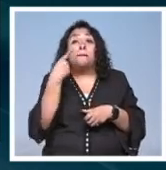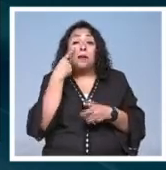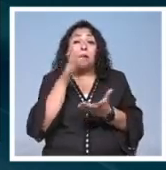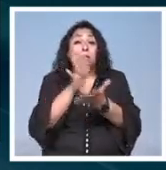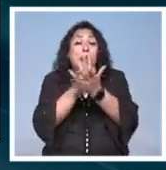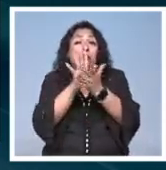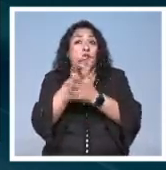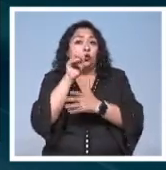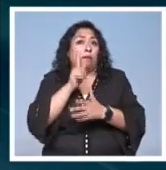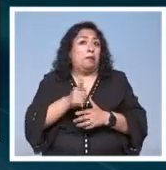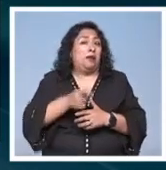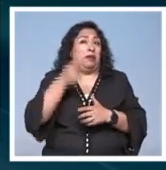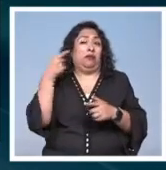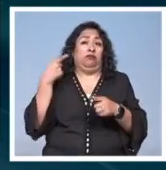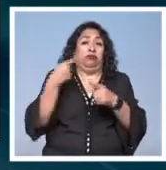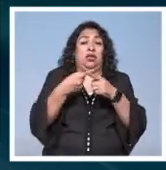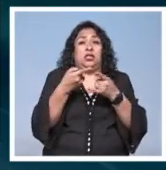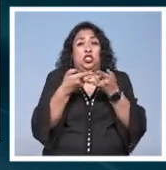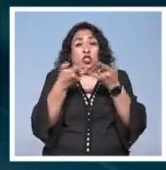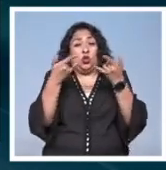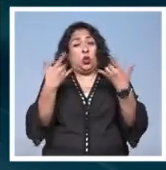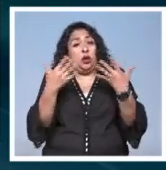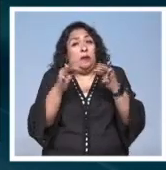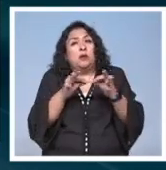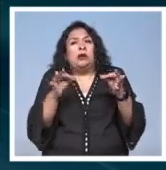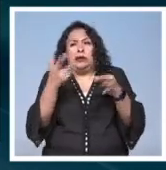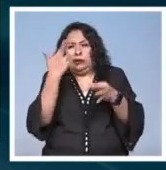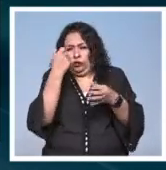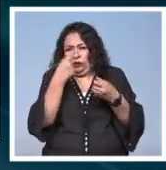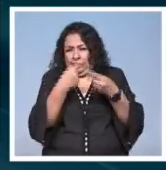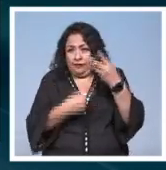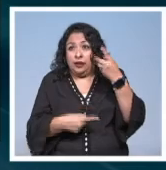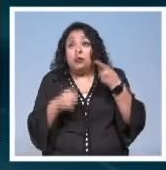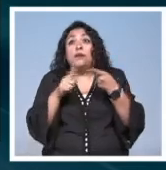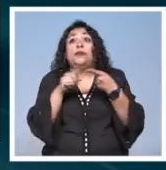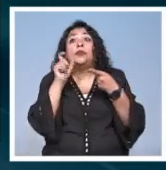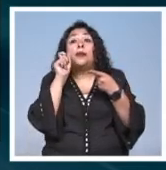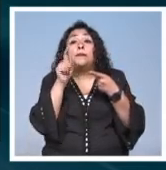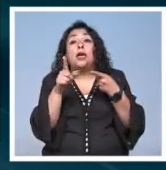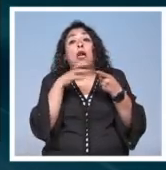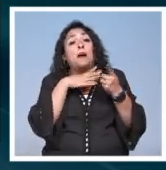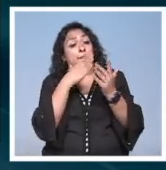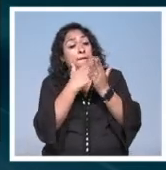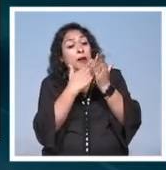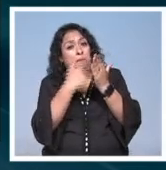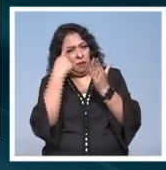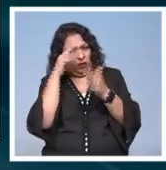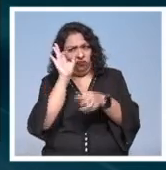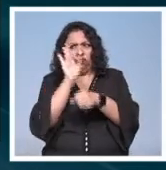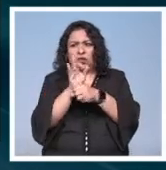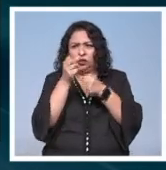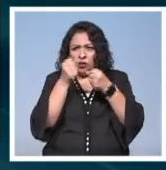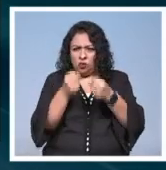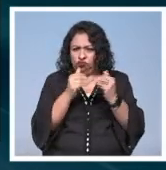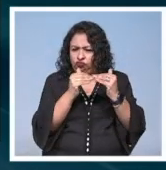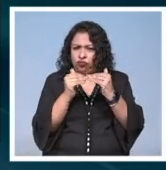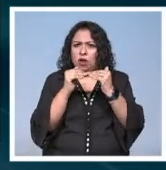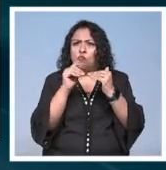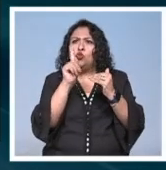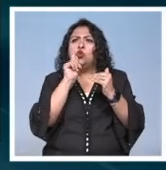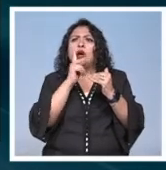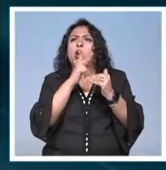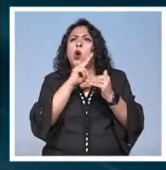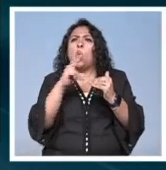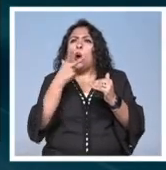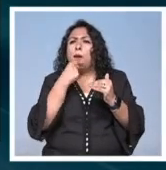de mujeres es histórica por varias razones se pusieron en prácticas también lineamientos para garantizar la paridad de género